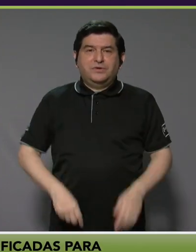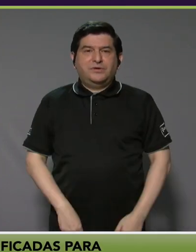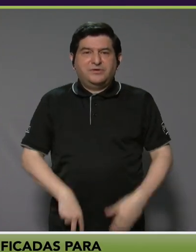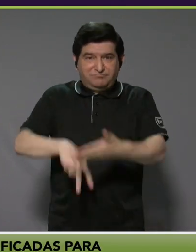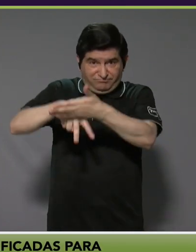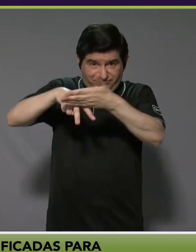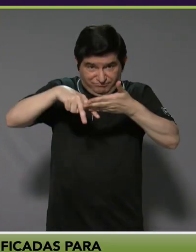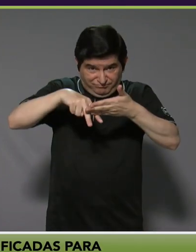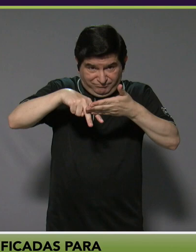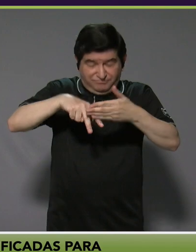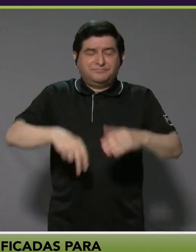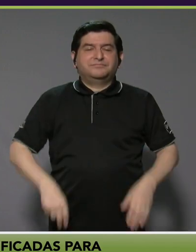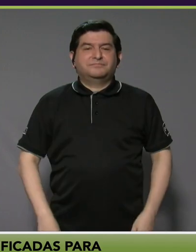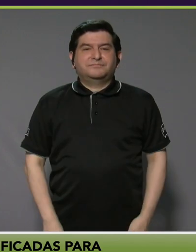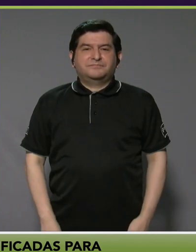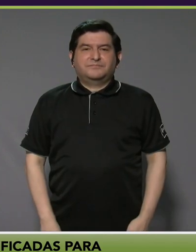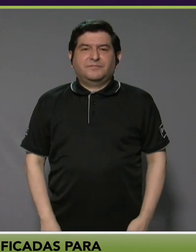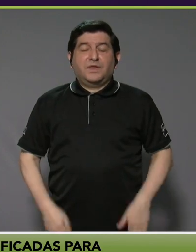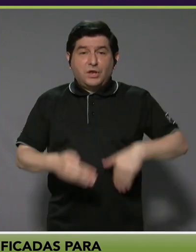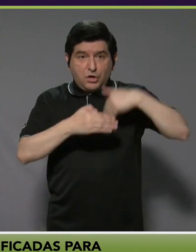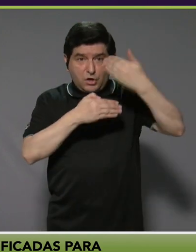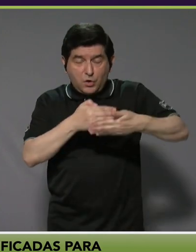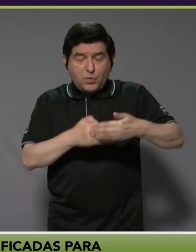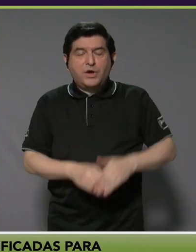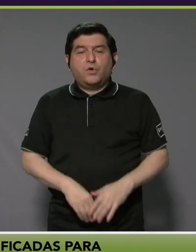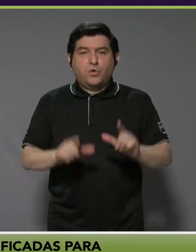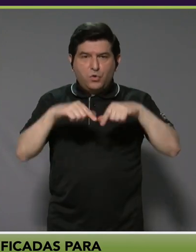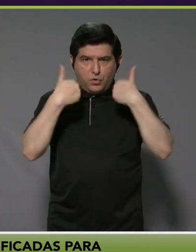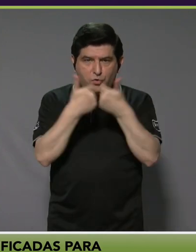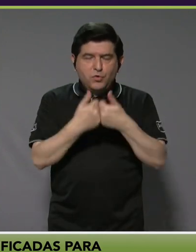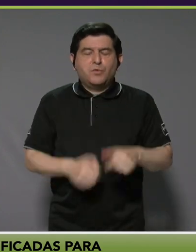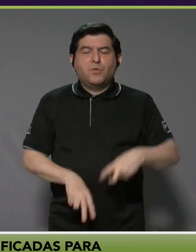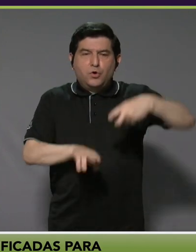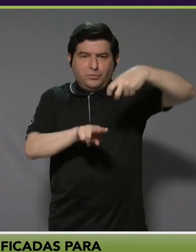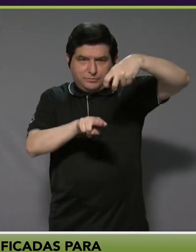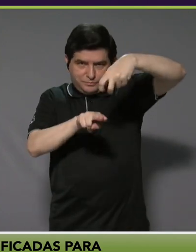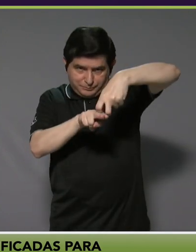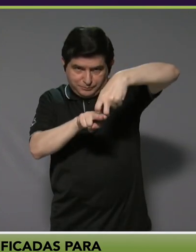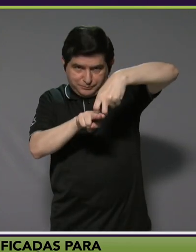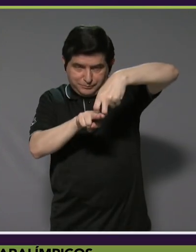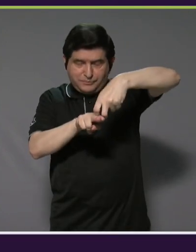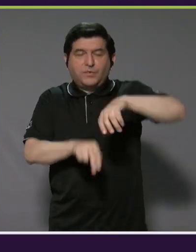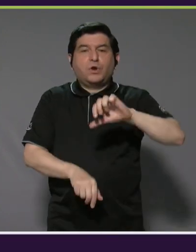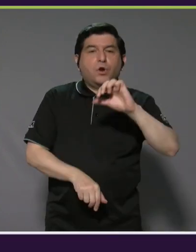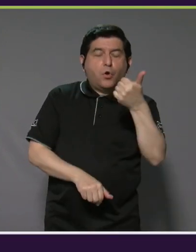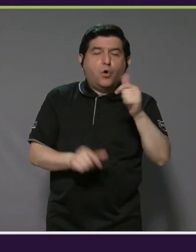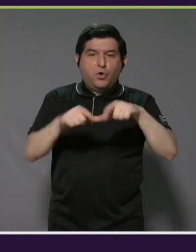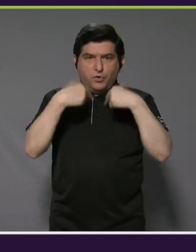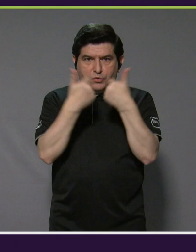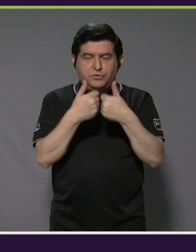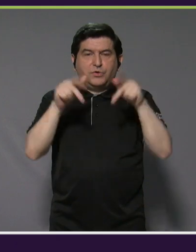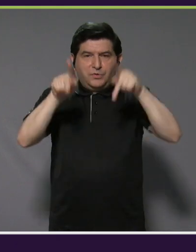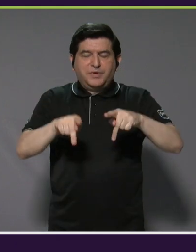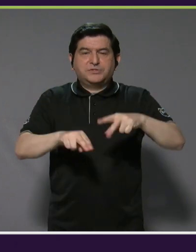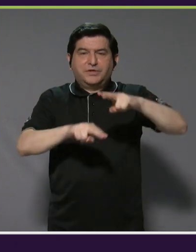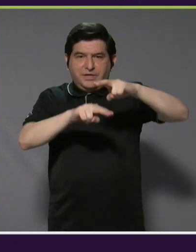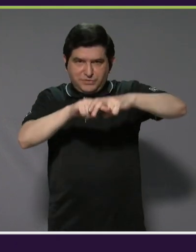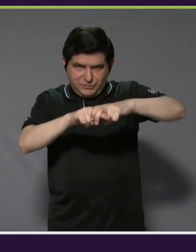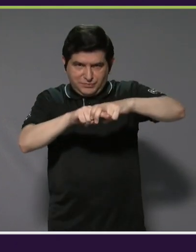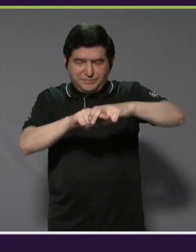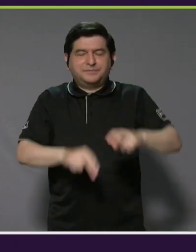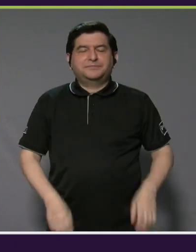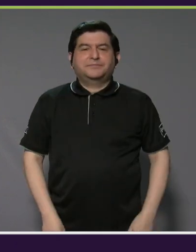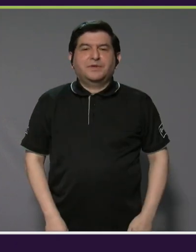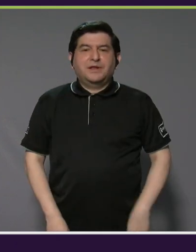amputación por arriba de la rodilla, después tenemos una división que surfea de rodillas, otra división para quienes surfean sentados en